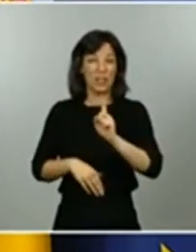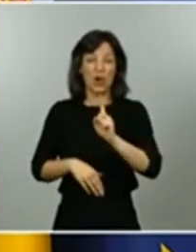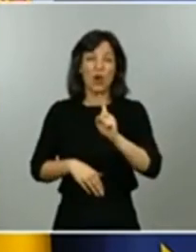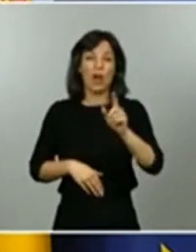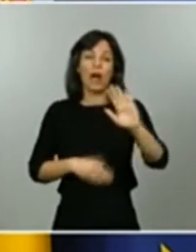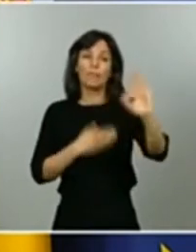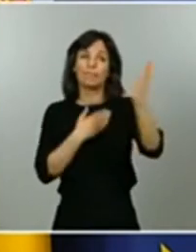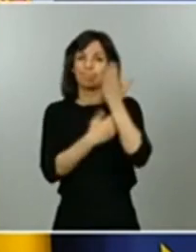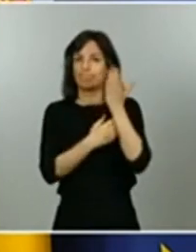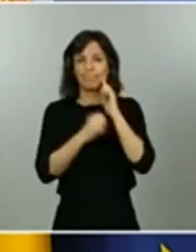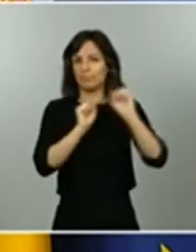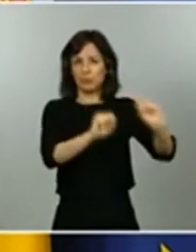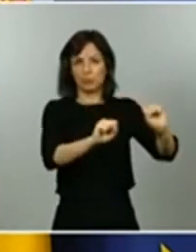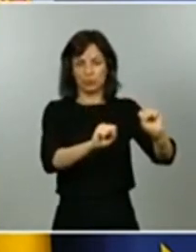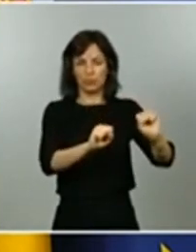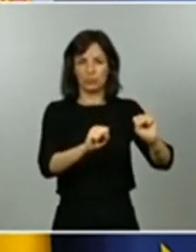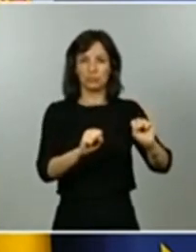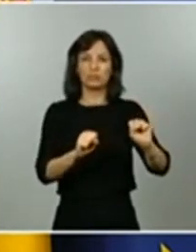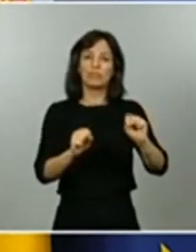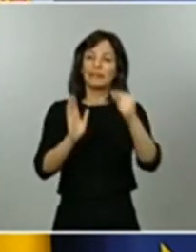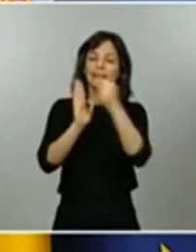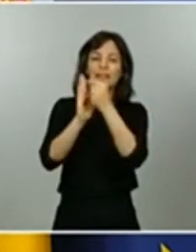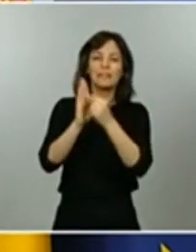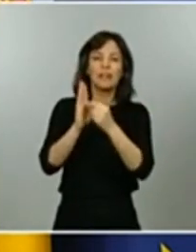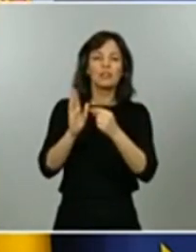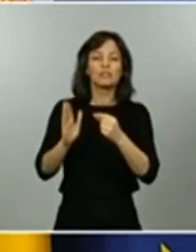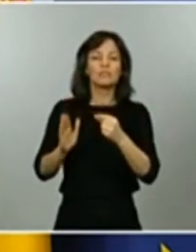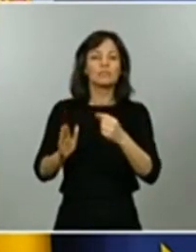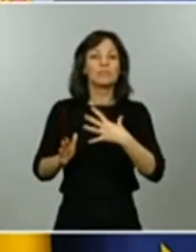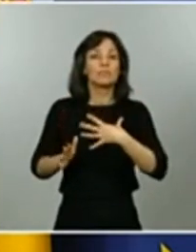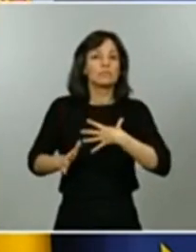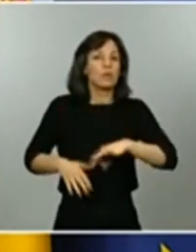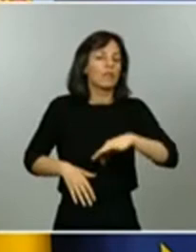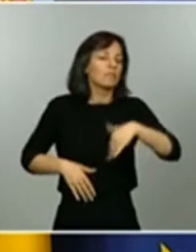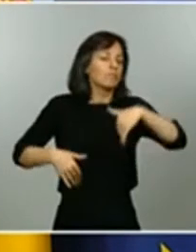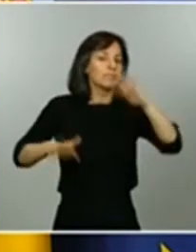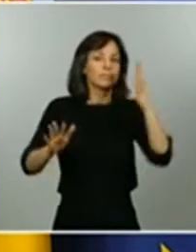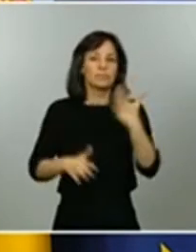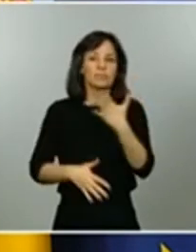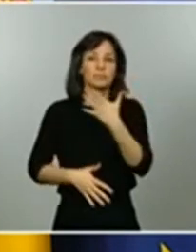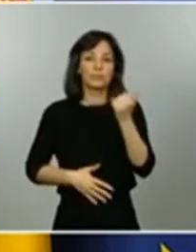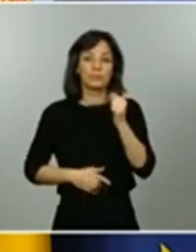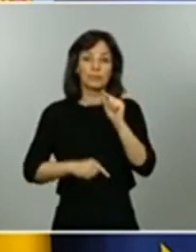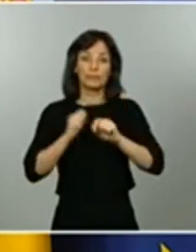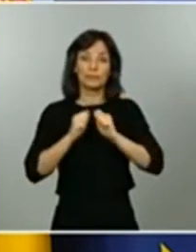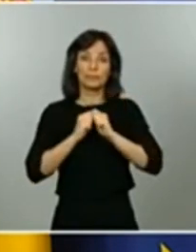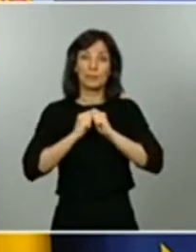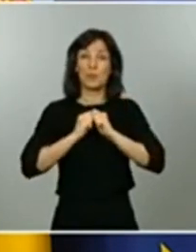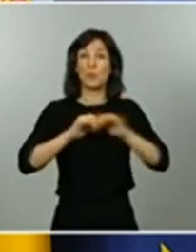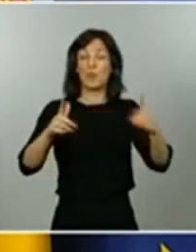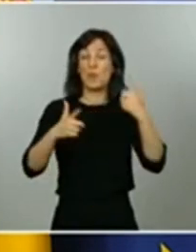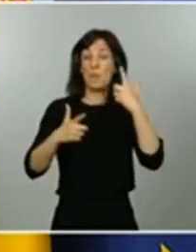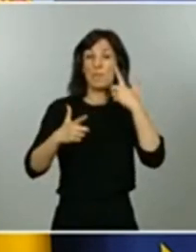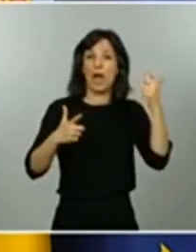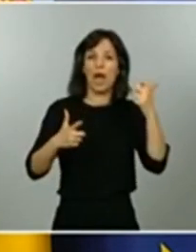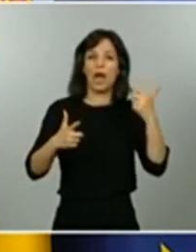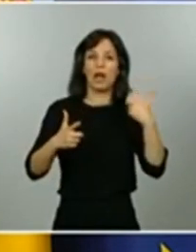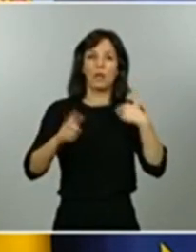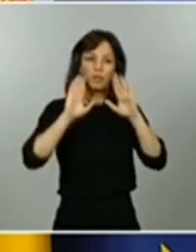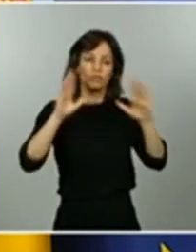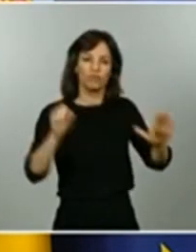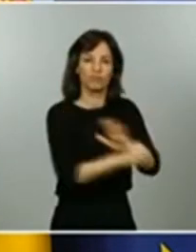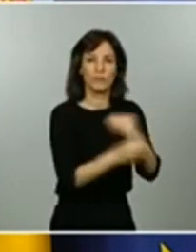que nos permiten garantizar una respuesta adecuada en caso de que tengamos un brote epidémico agudo como sufrimos en estos meses pasados.